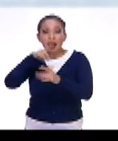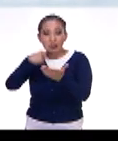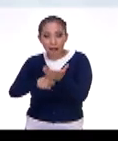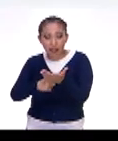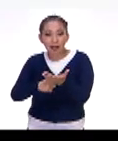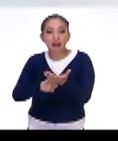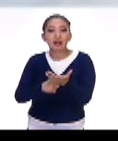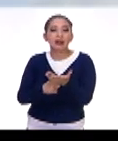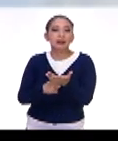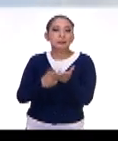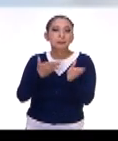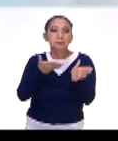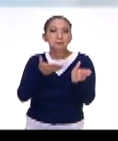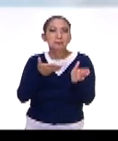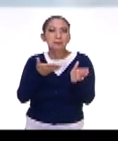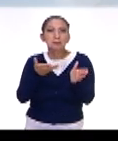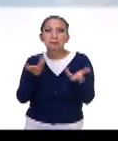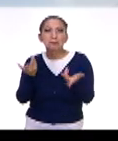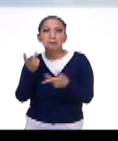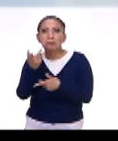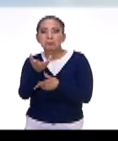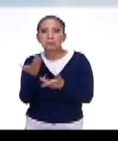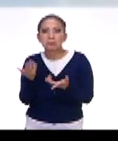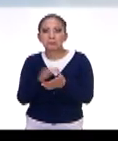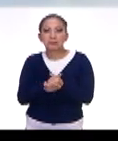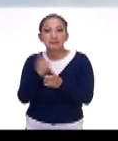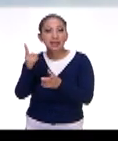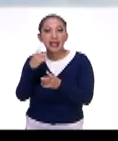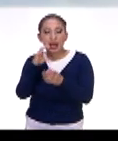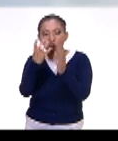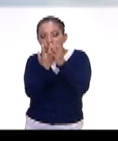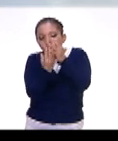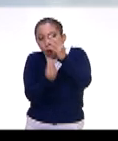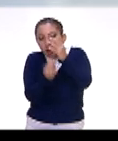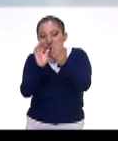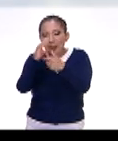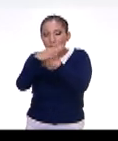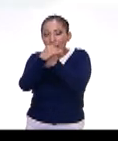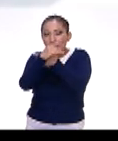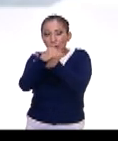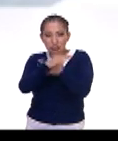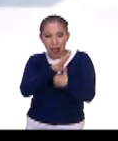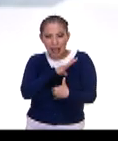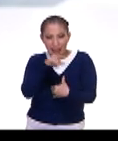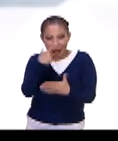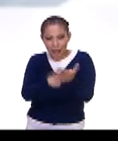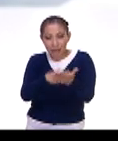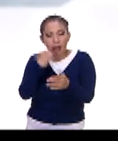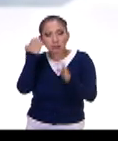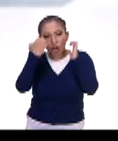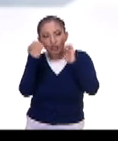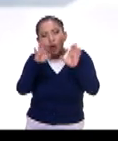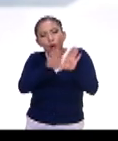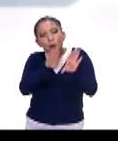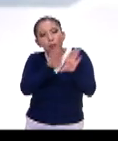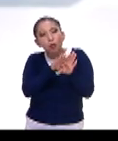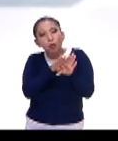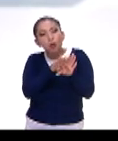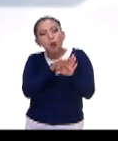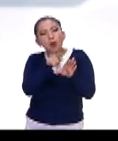capullos y mariposas. También habla la exposición de cómo